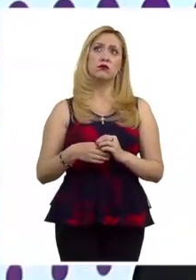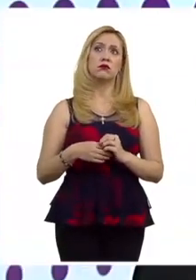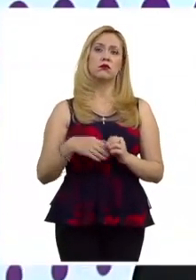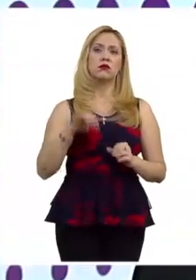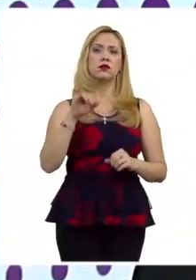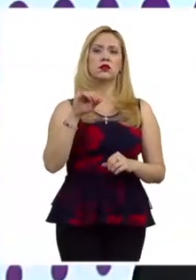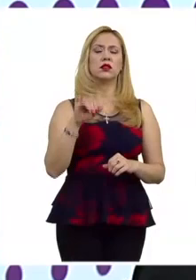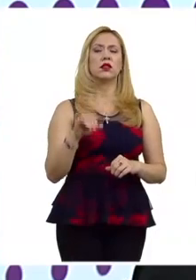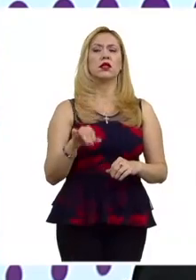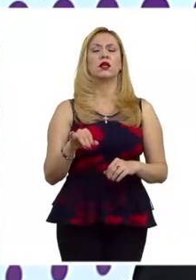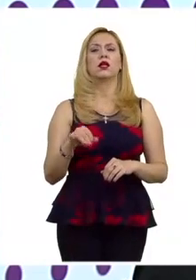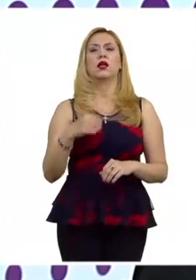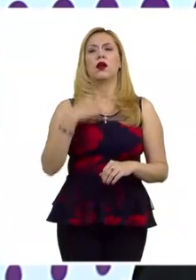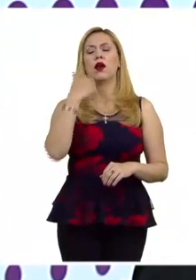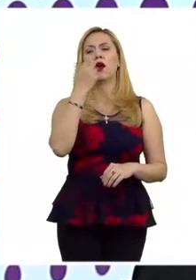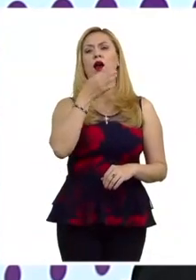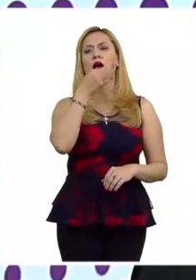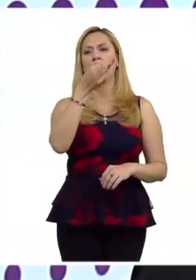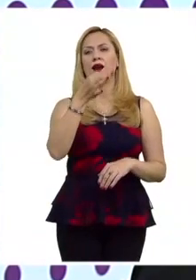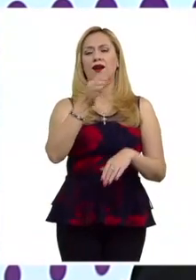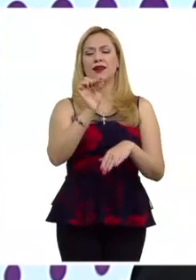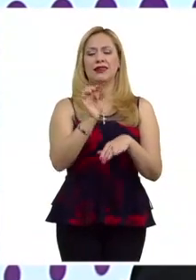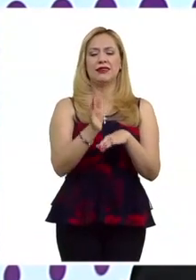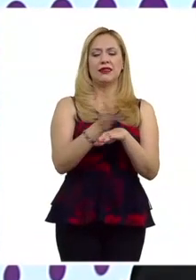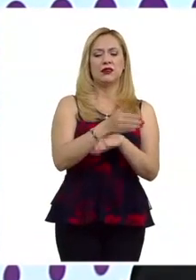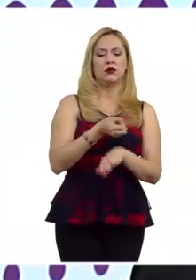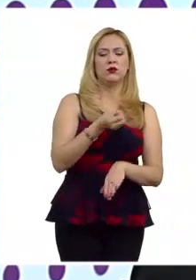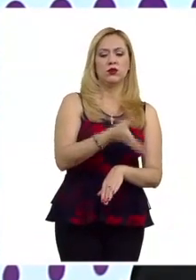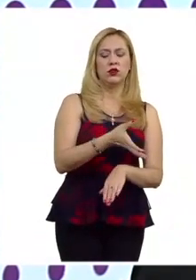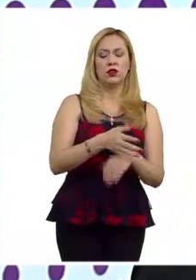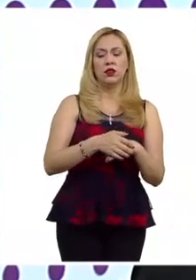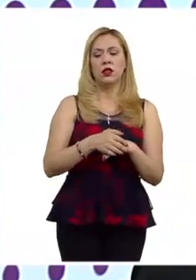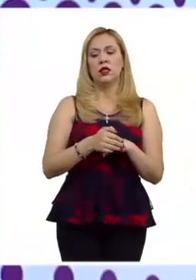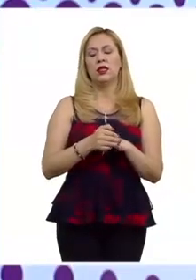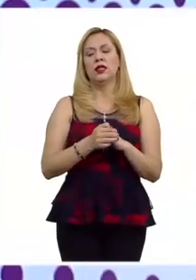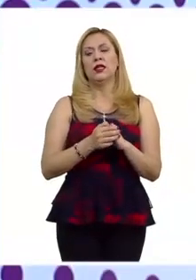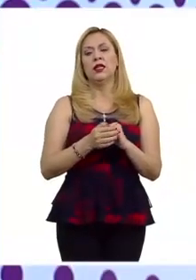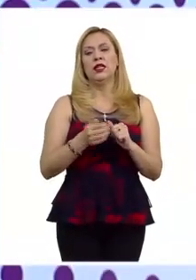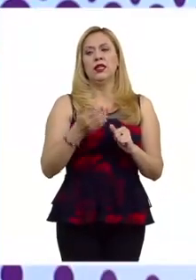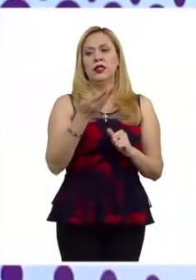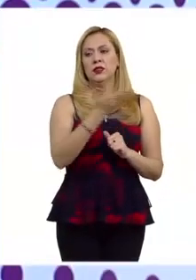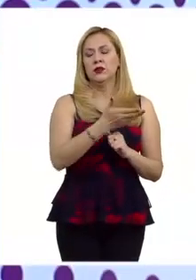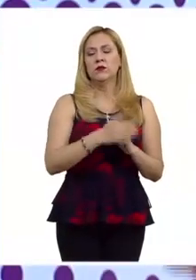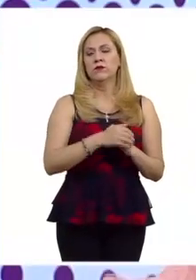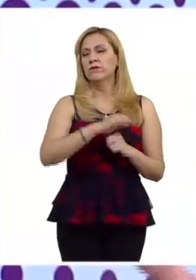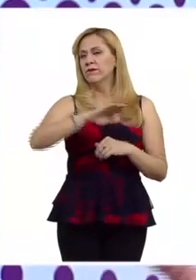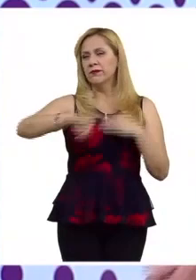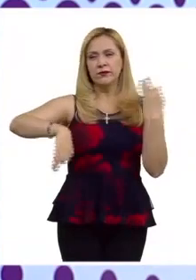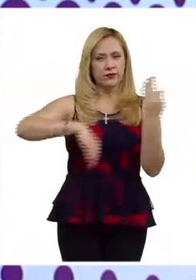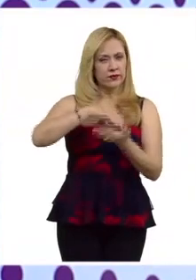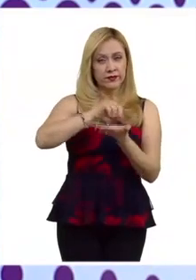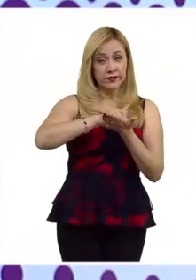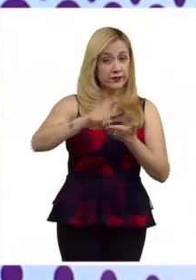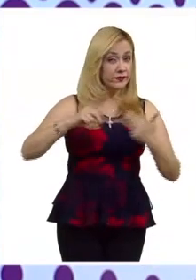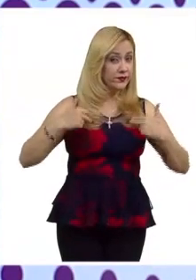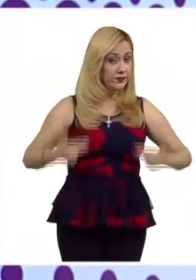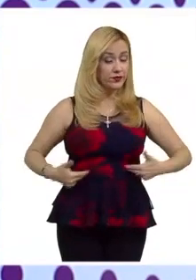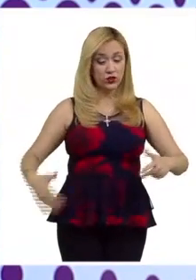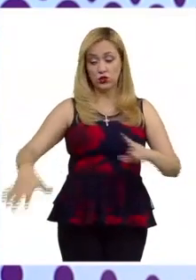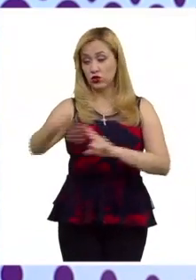Previamente, solamente referir que, como bien ya lo mencionaba Leopoldo, todos los derechos humanos